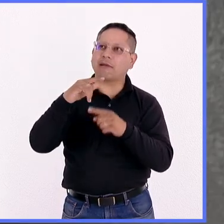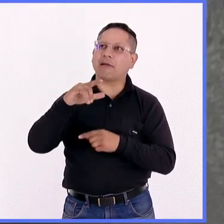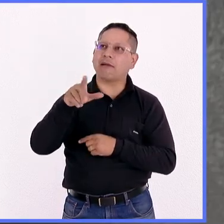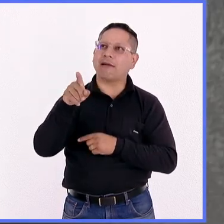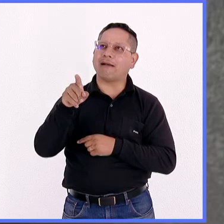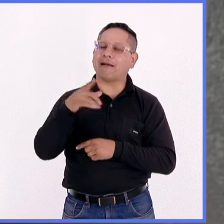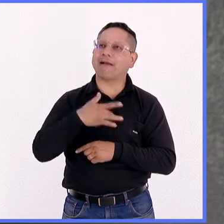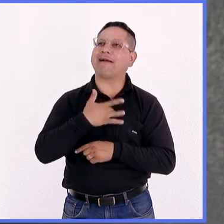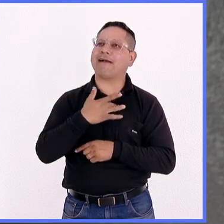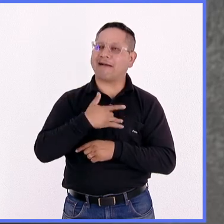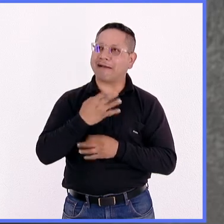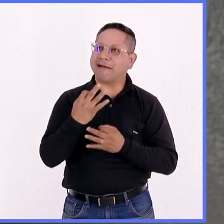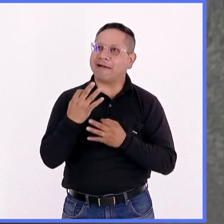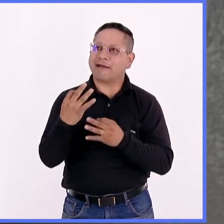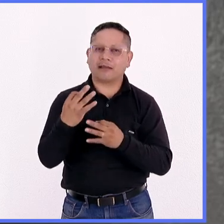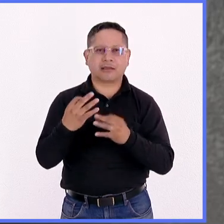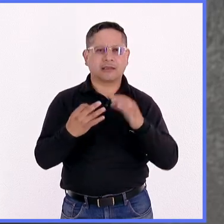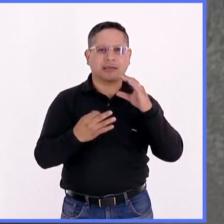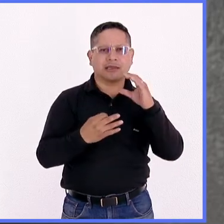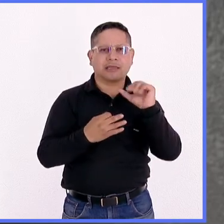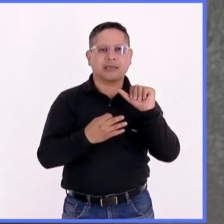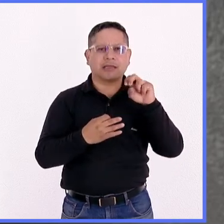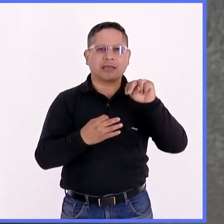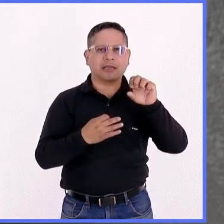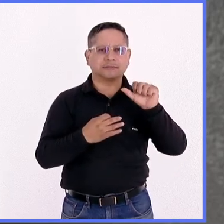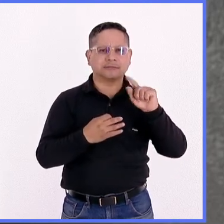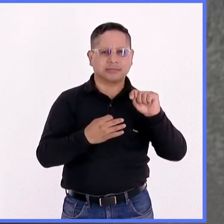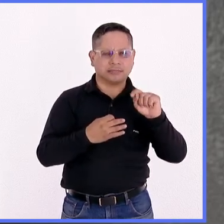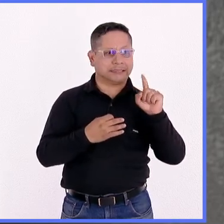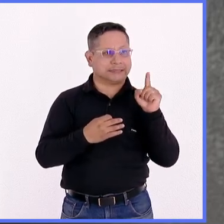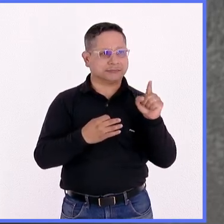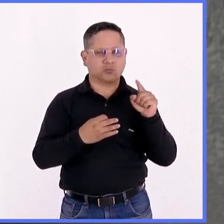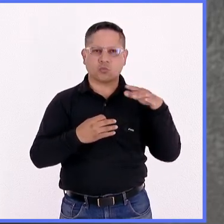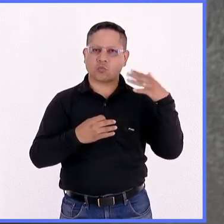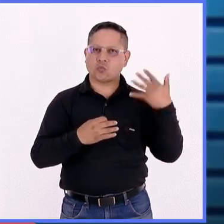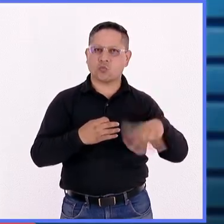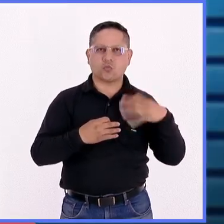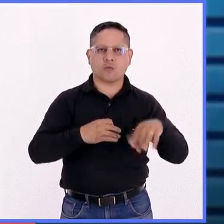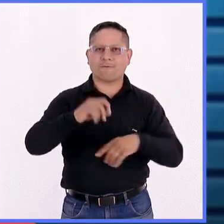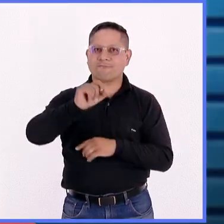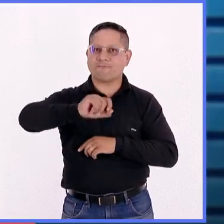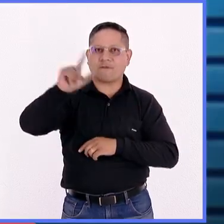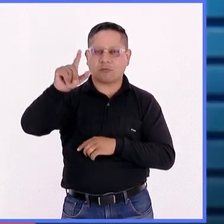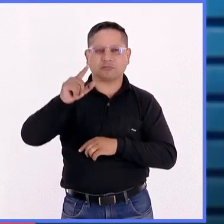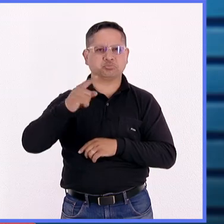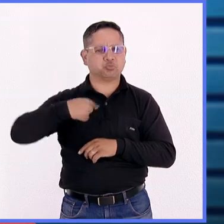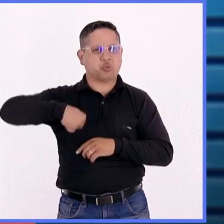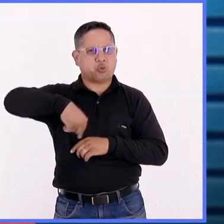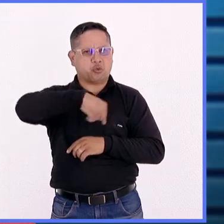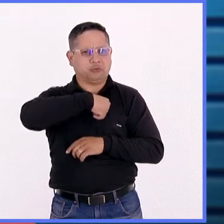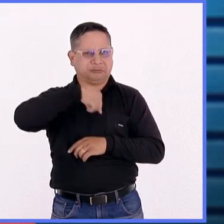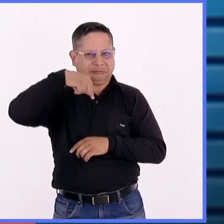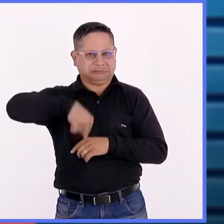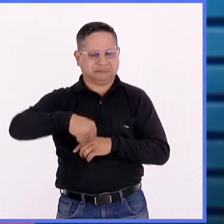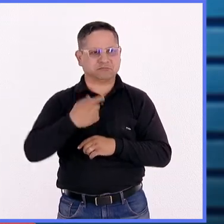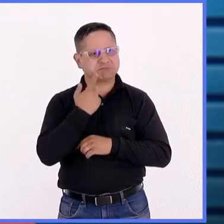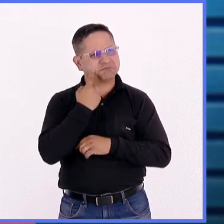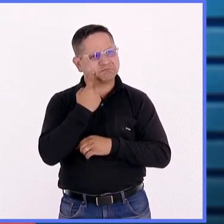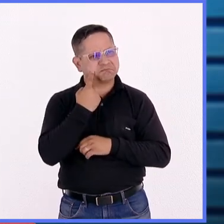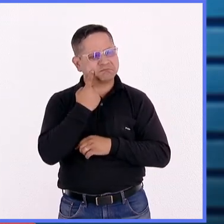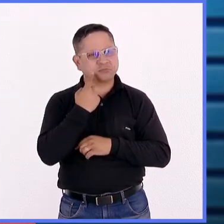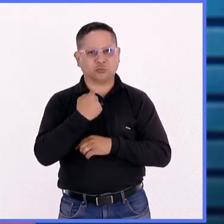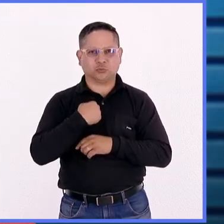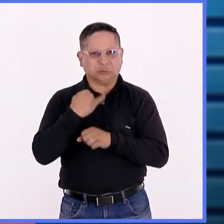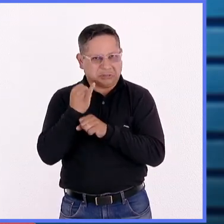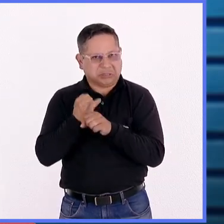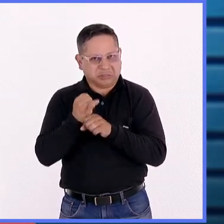cuando dices CANSAT es memotécnico y muy poderoso. Eso sucede para la gente que estábamos en este ambiente, te lo preguntaba porque yo tuve que